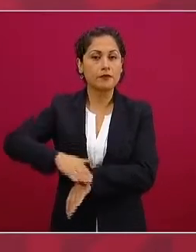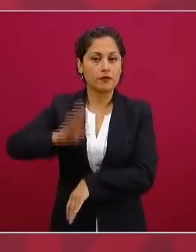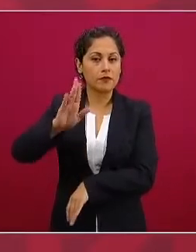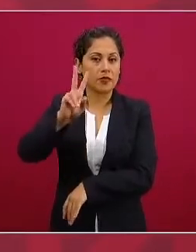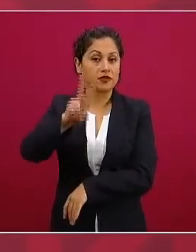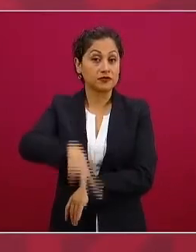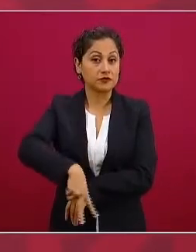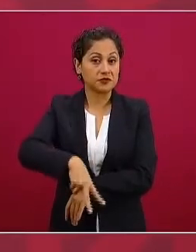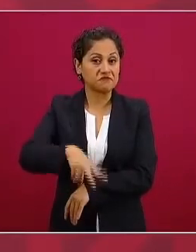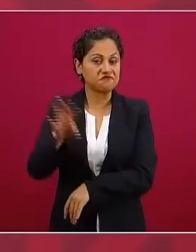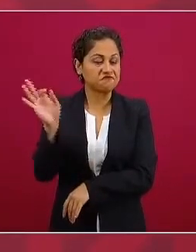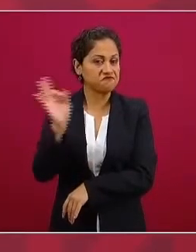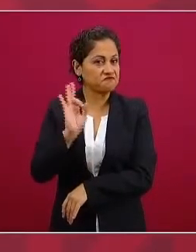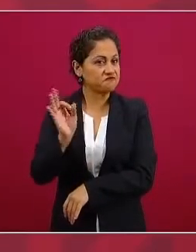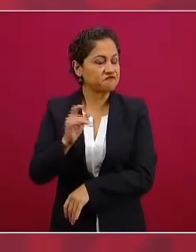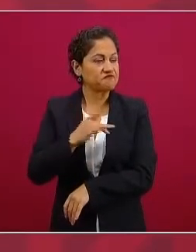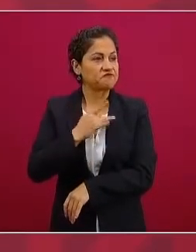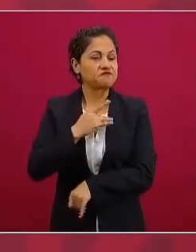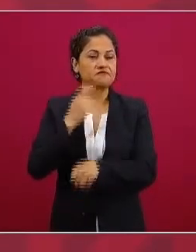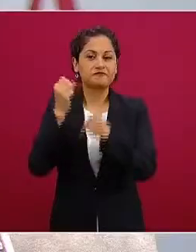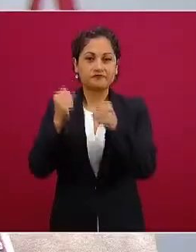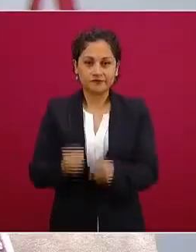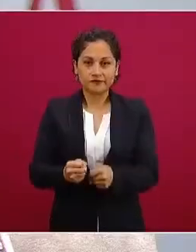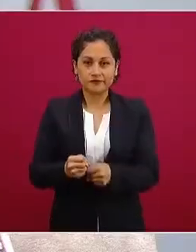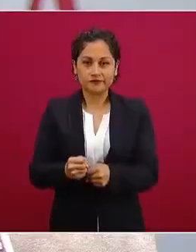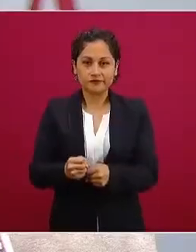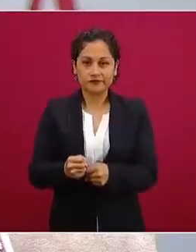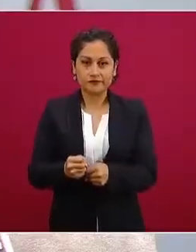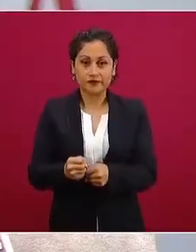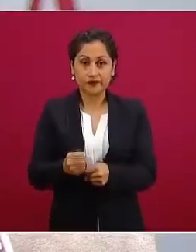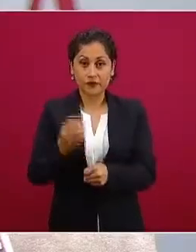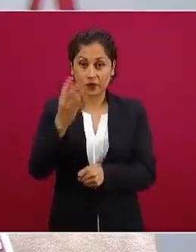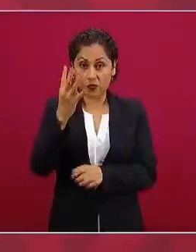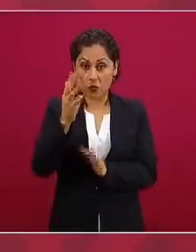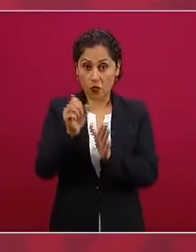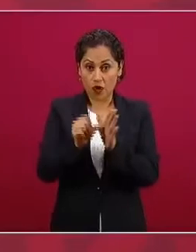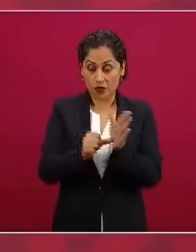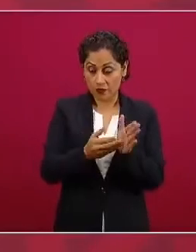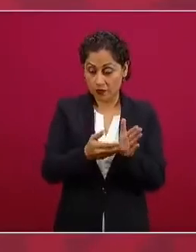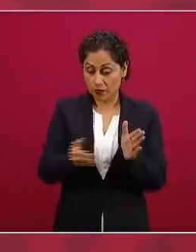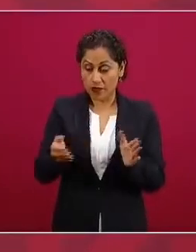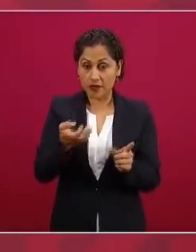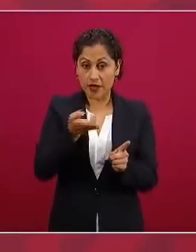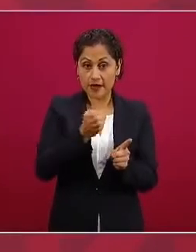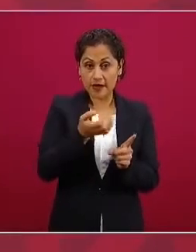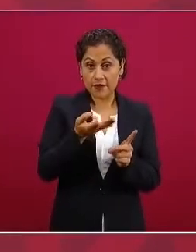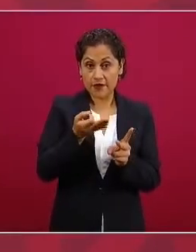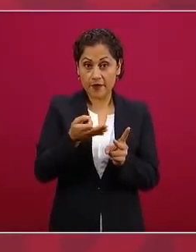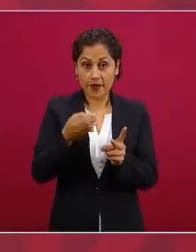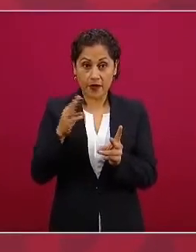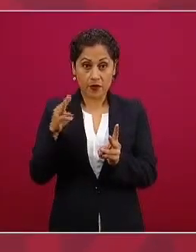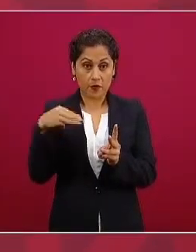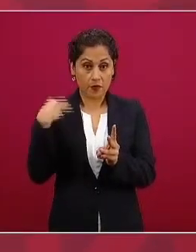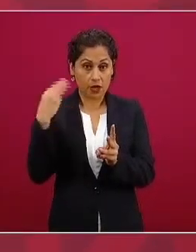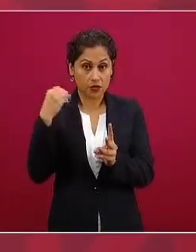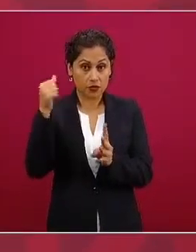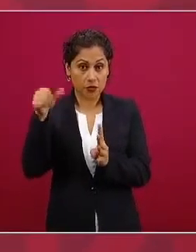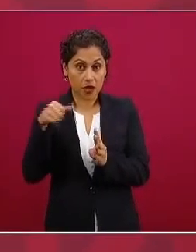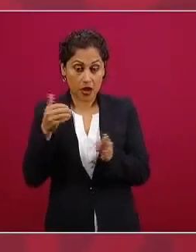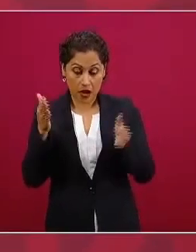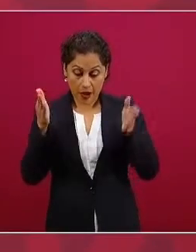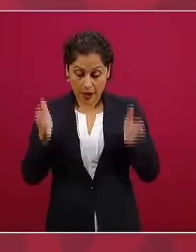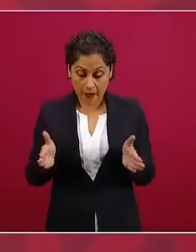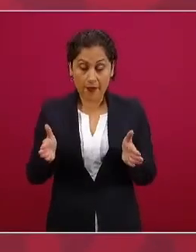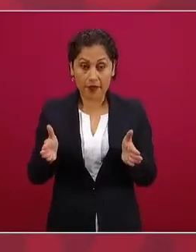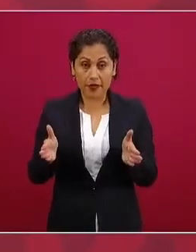que en el cuatrimestre enero febrero marzo abril a pesar